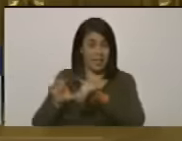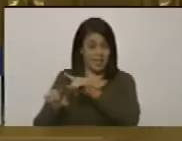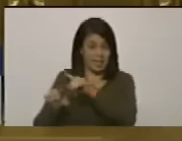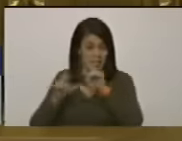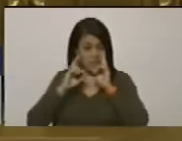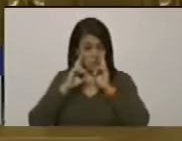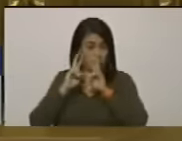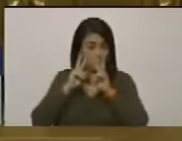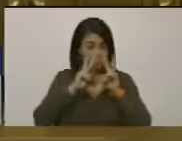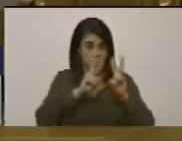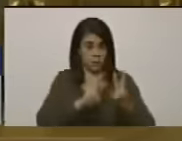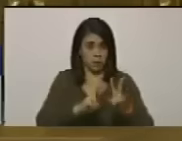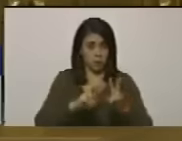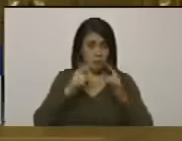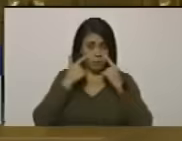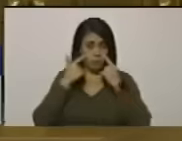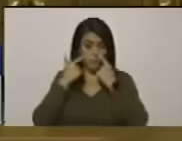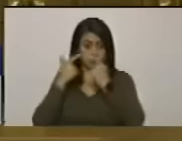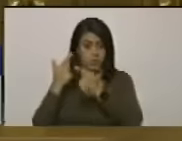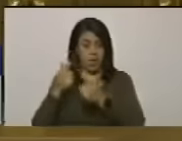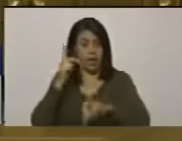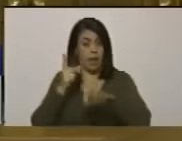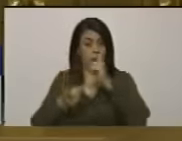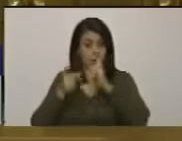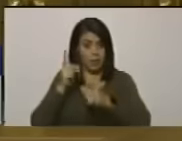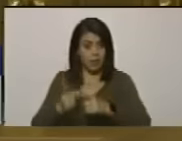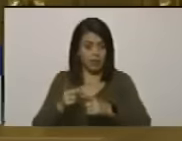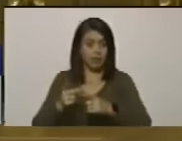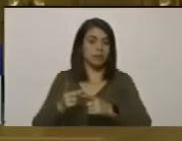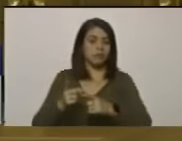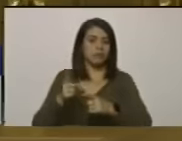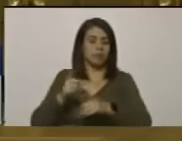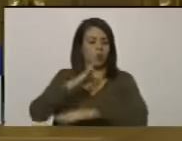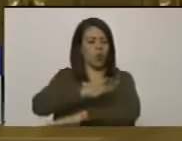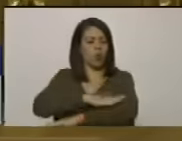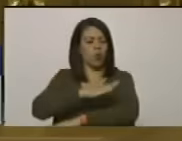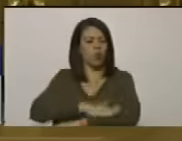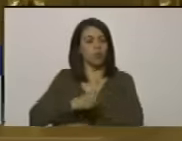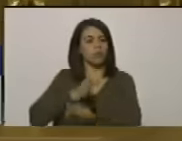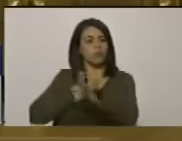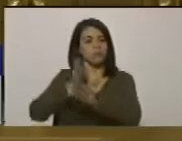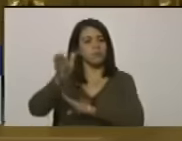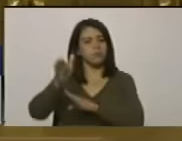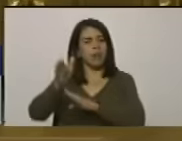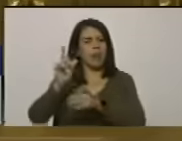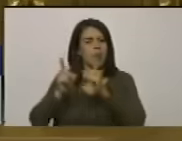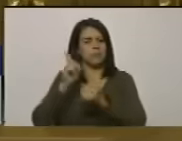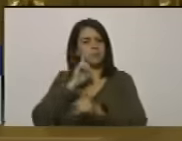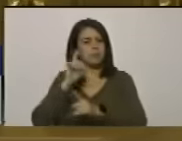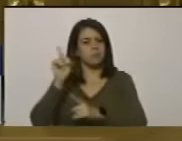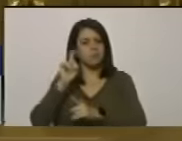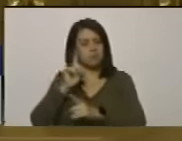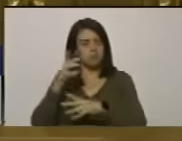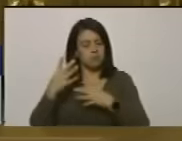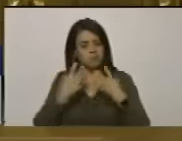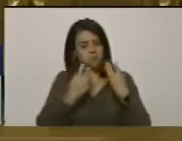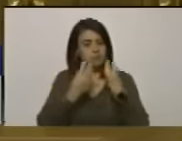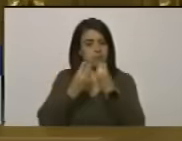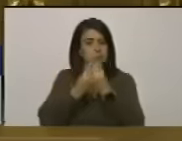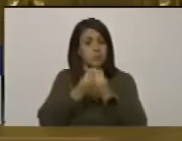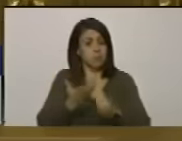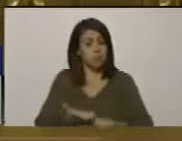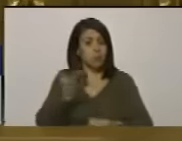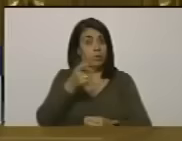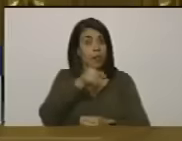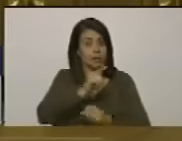bueno, que ha servido, a veces perdiendo el rol que tienen de acompañar el